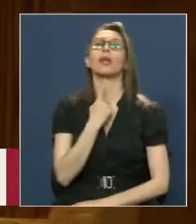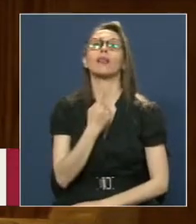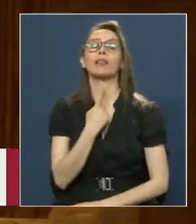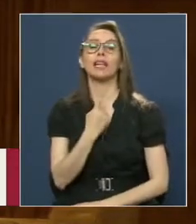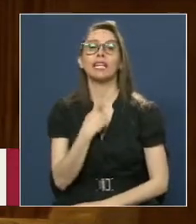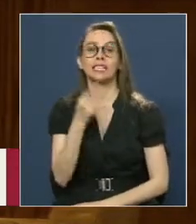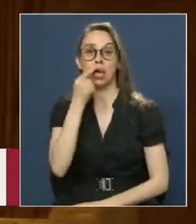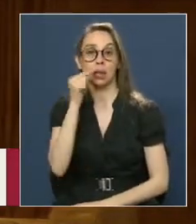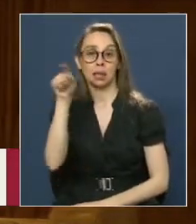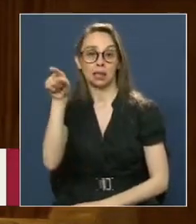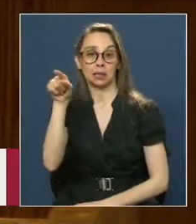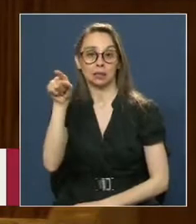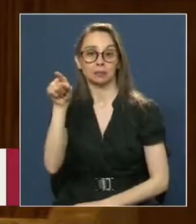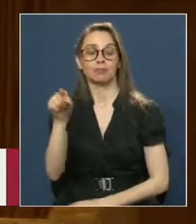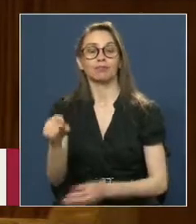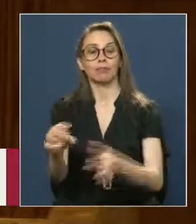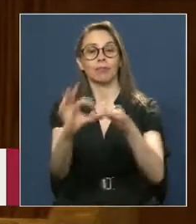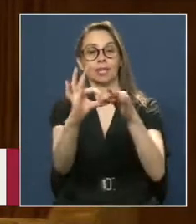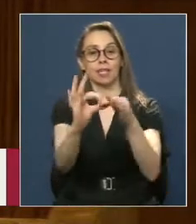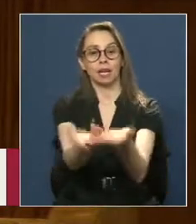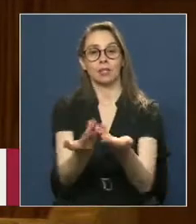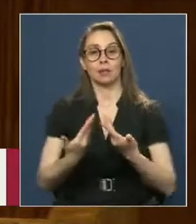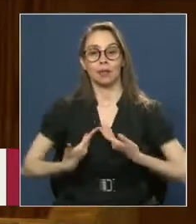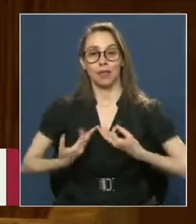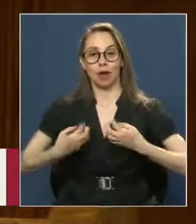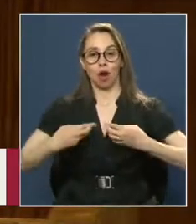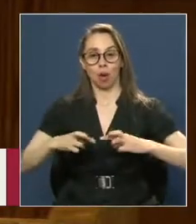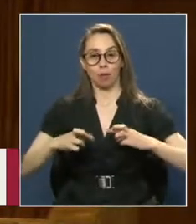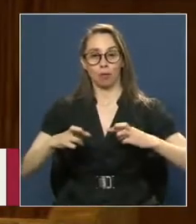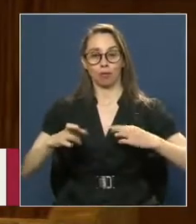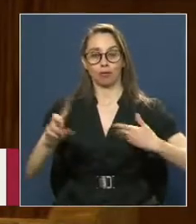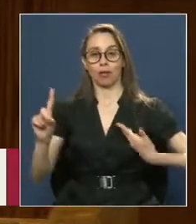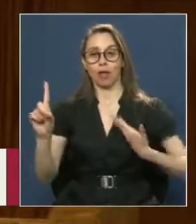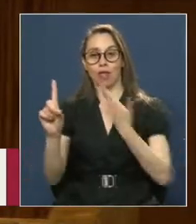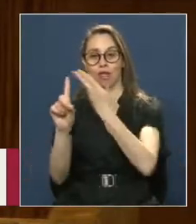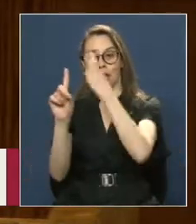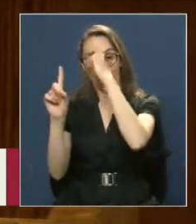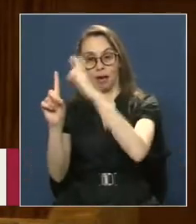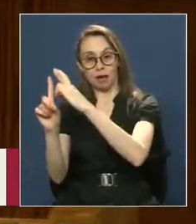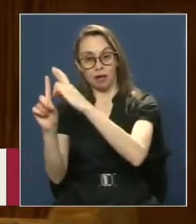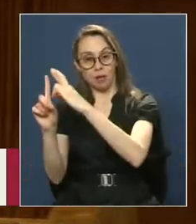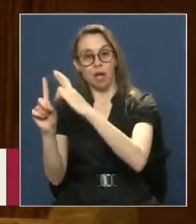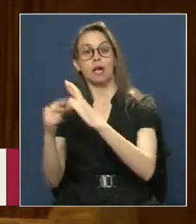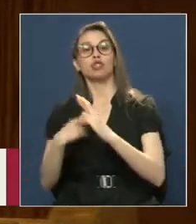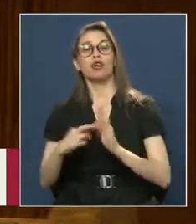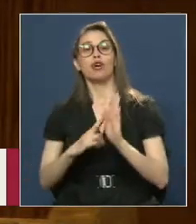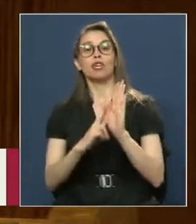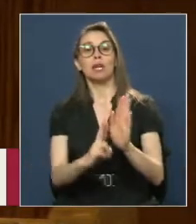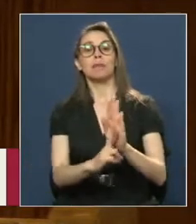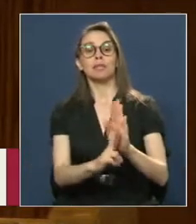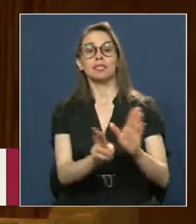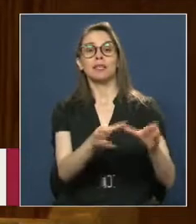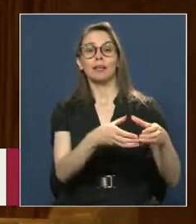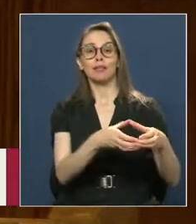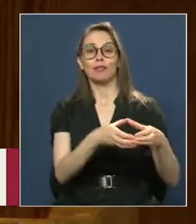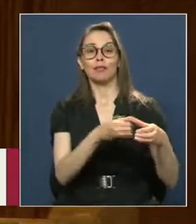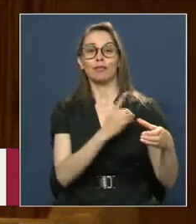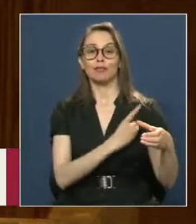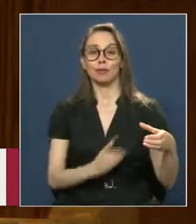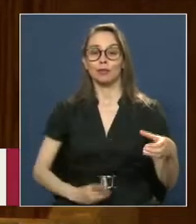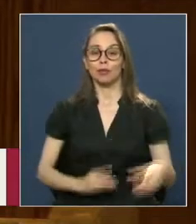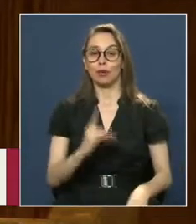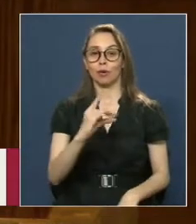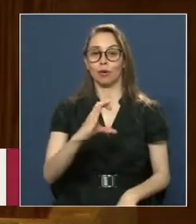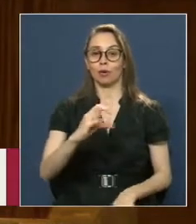La oportunidad de poder rendirle homenaje En nombre del Comité de la Democracia Cristiana